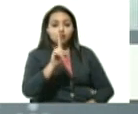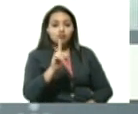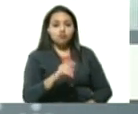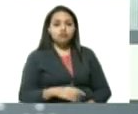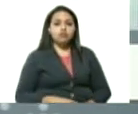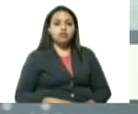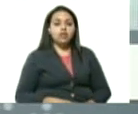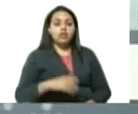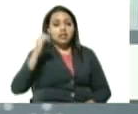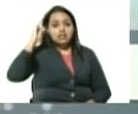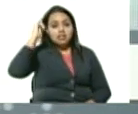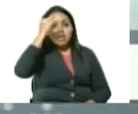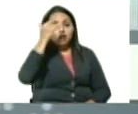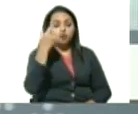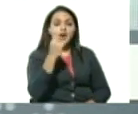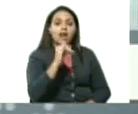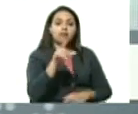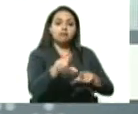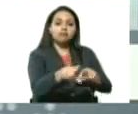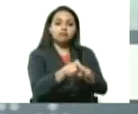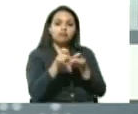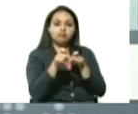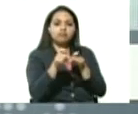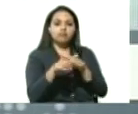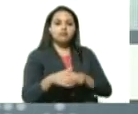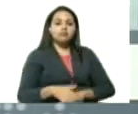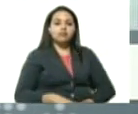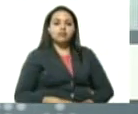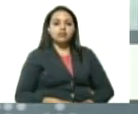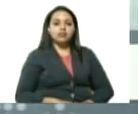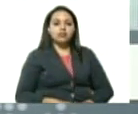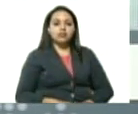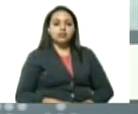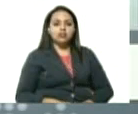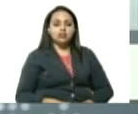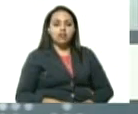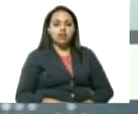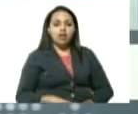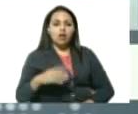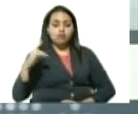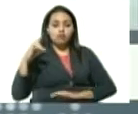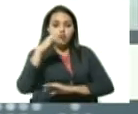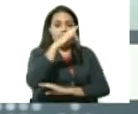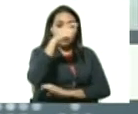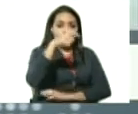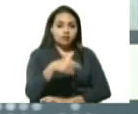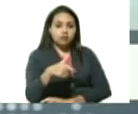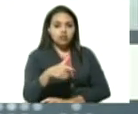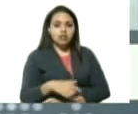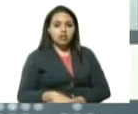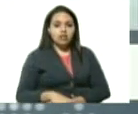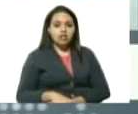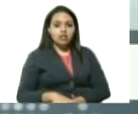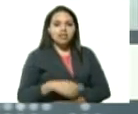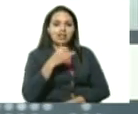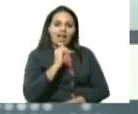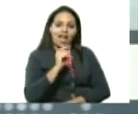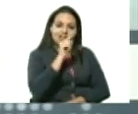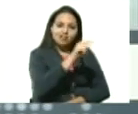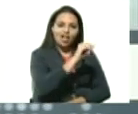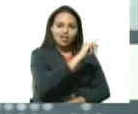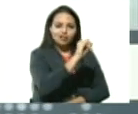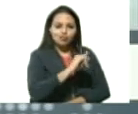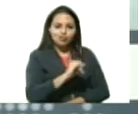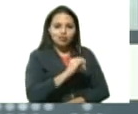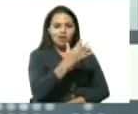que fue captado también en jornada de despistaje masivo y que es un viajero del estado Zulia donde sabemos que hay un